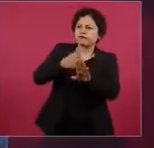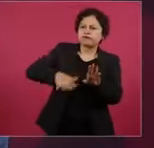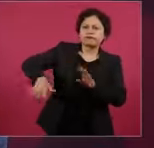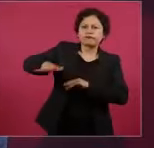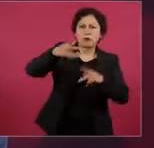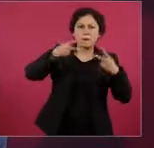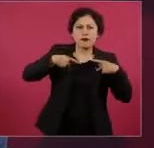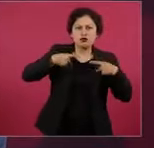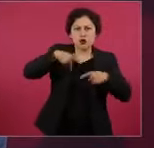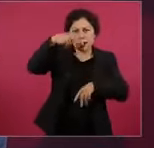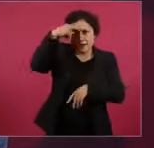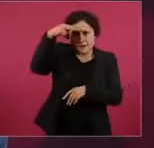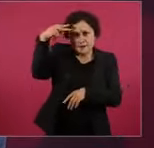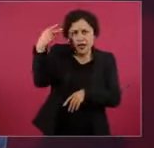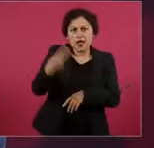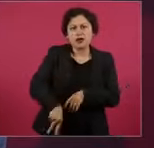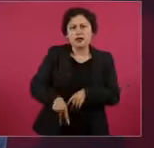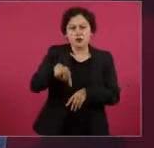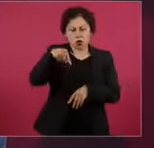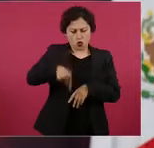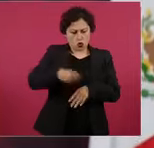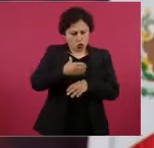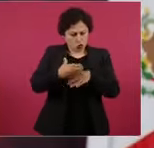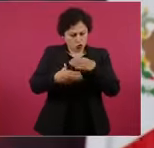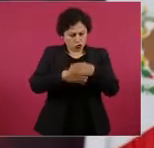de México y de su pueblo.